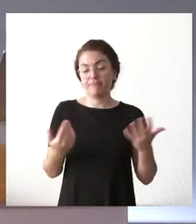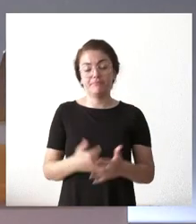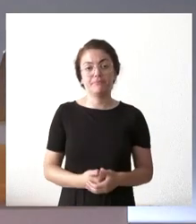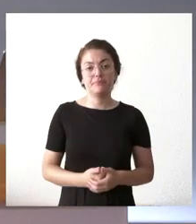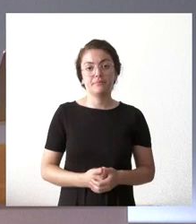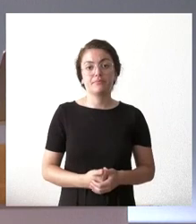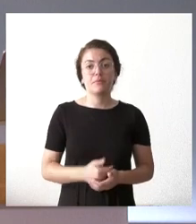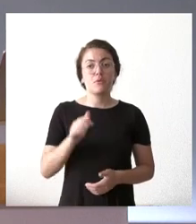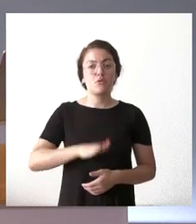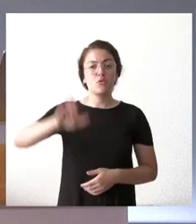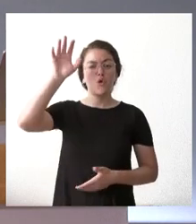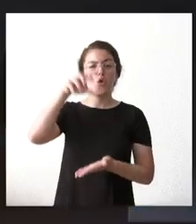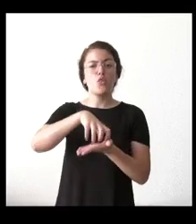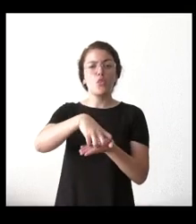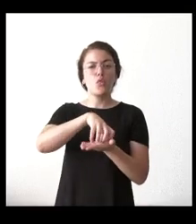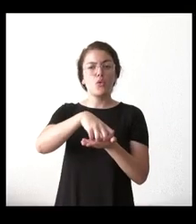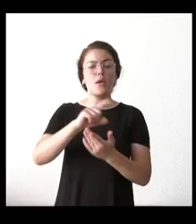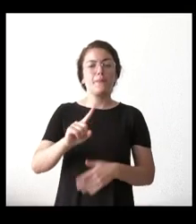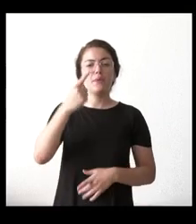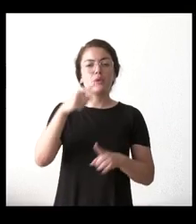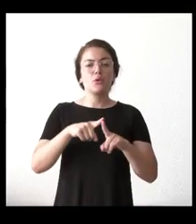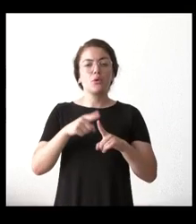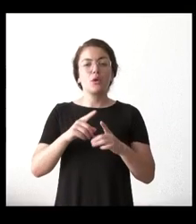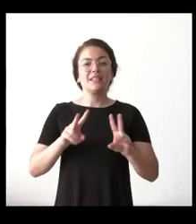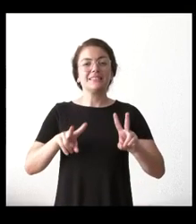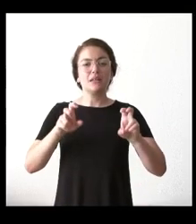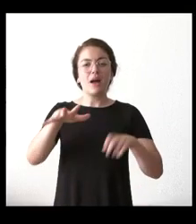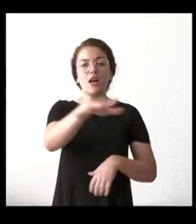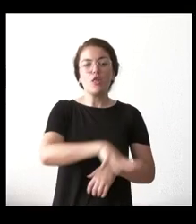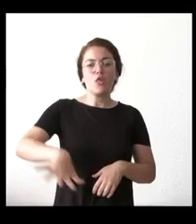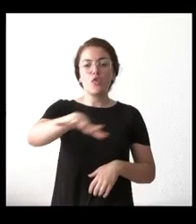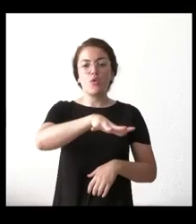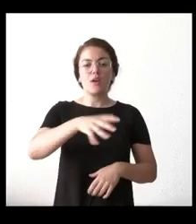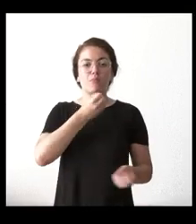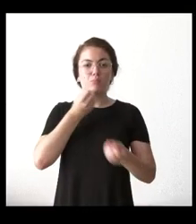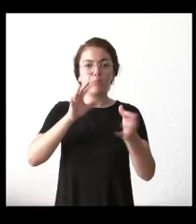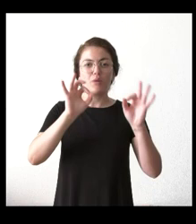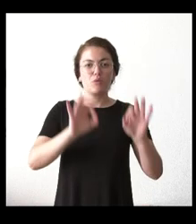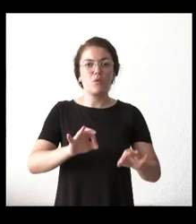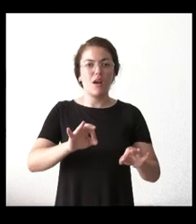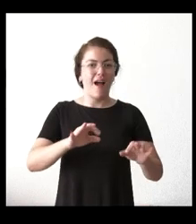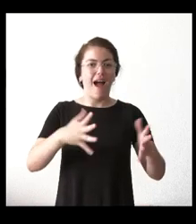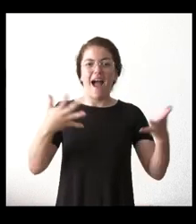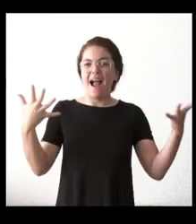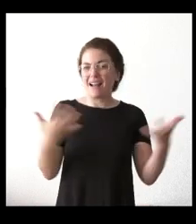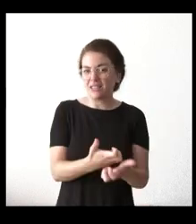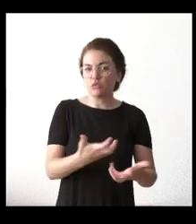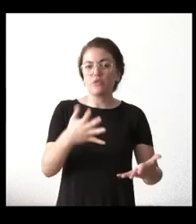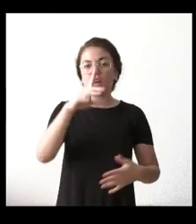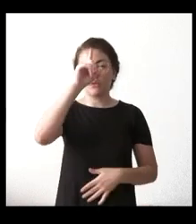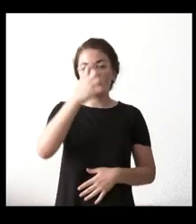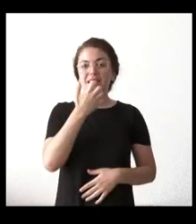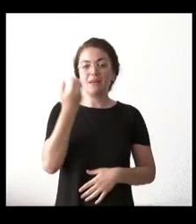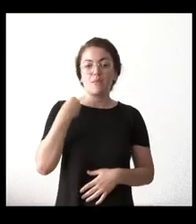yo tengo varias dudas. En primer lugar, sobre la declaración de zona catastrófica. No sé si solo afecta a la zona de Losacio, en Zamora o también